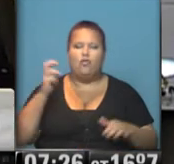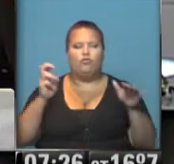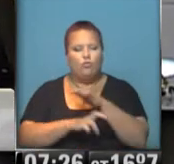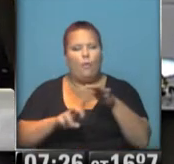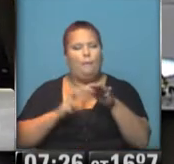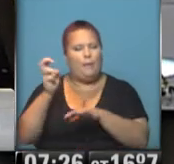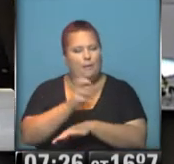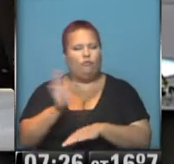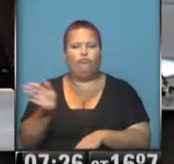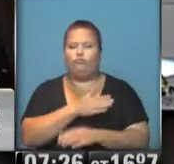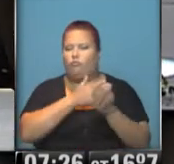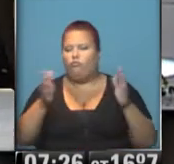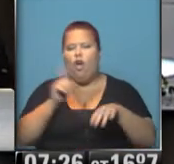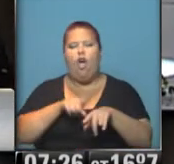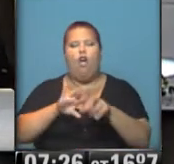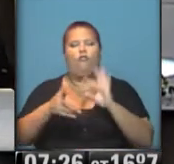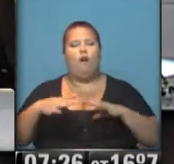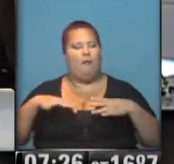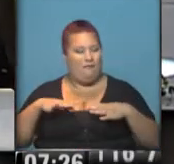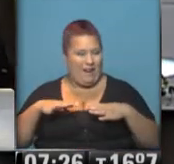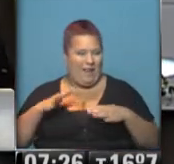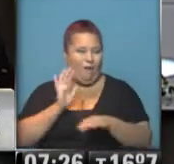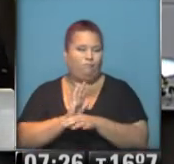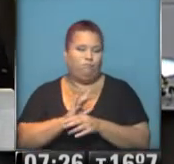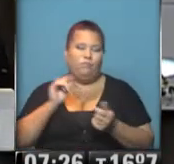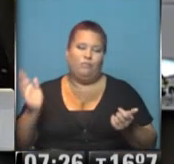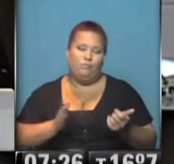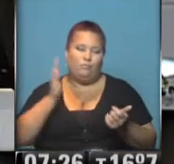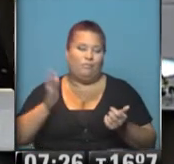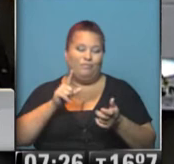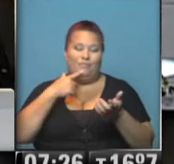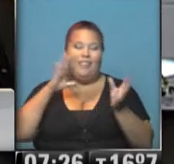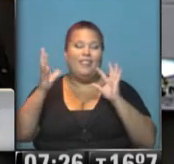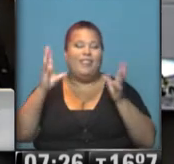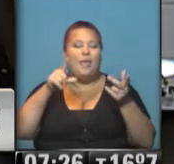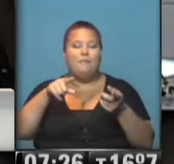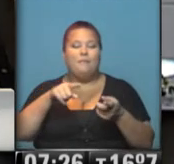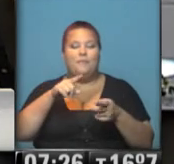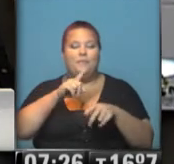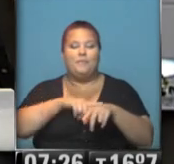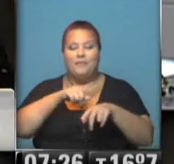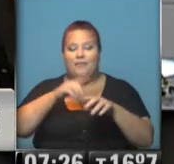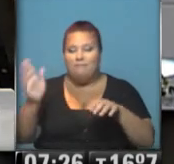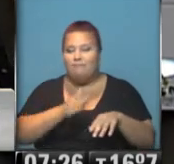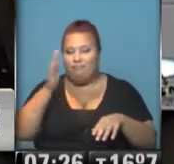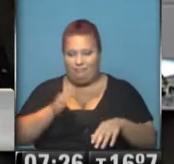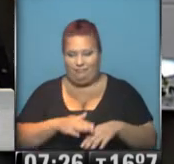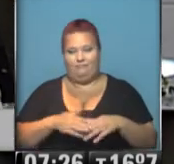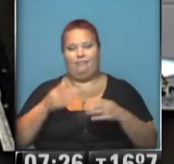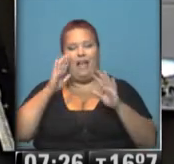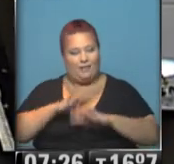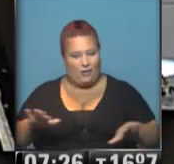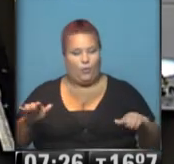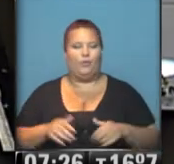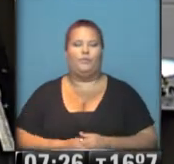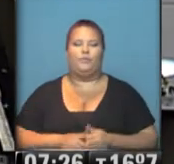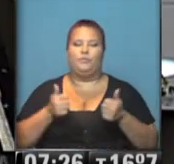y premetros con cronograma de día feriado, es decir, de acuerdo a estos cronogramas con frecuencia más espaciada. Hasta luego. Hasta